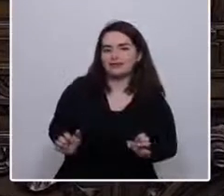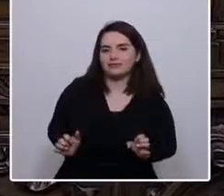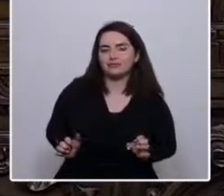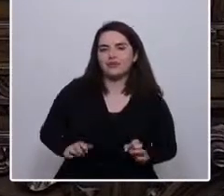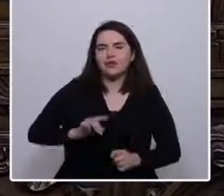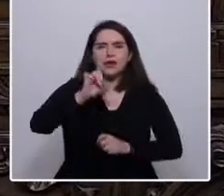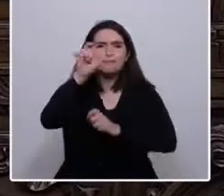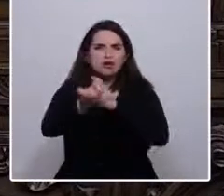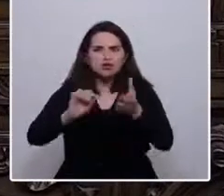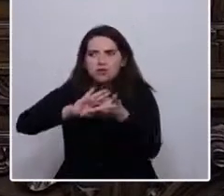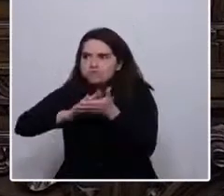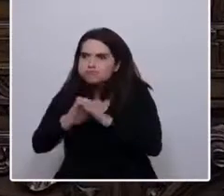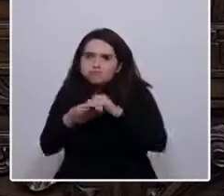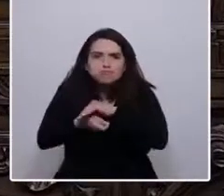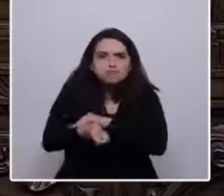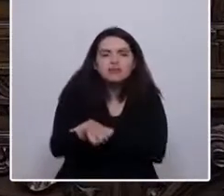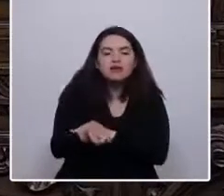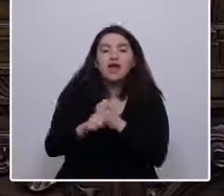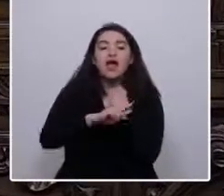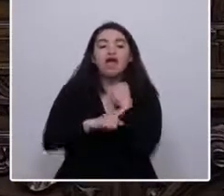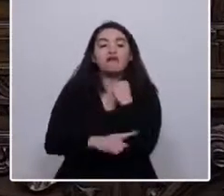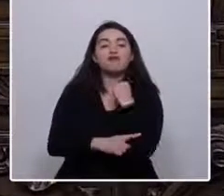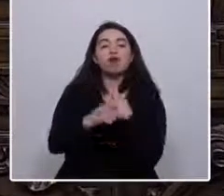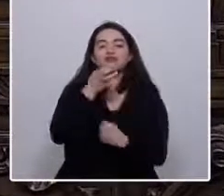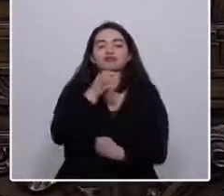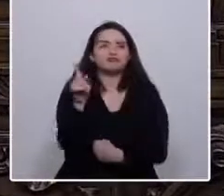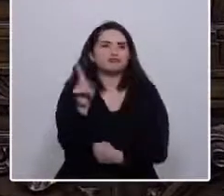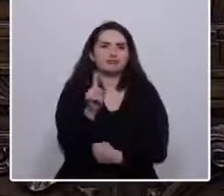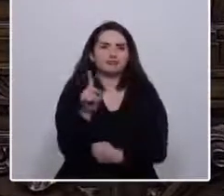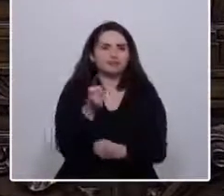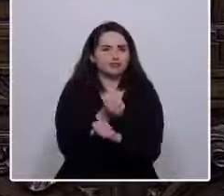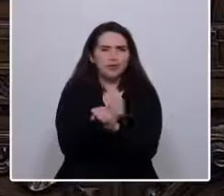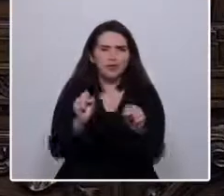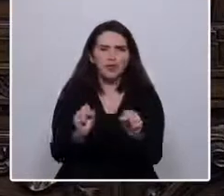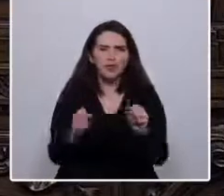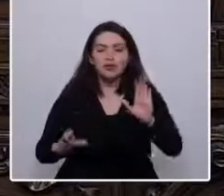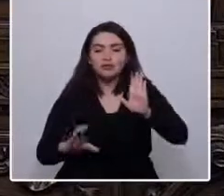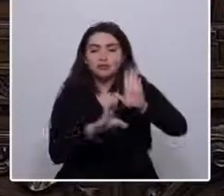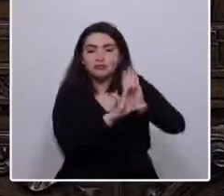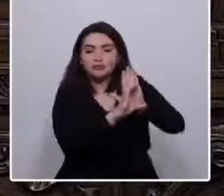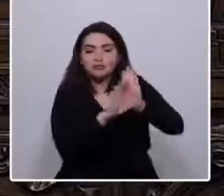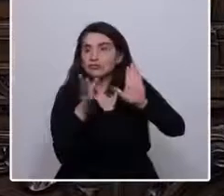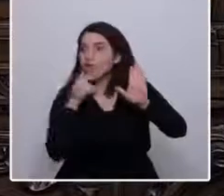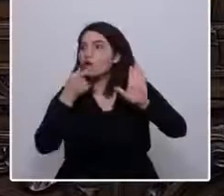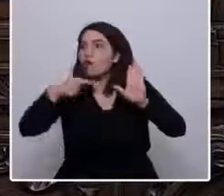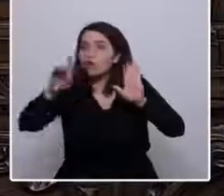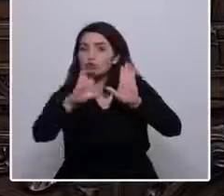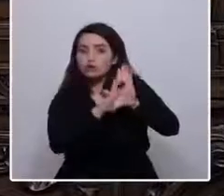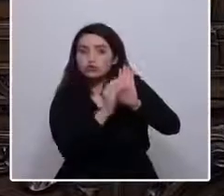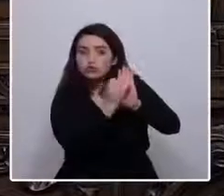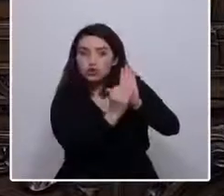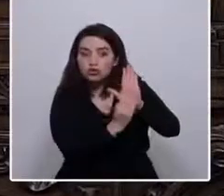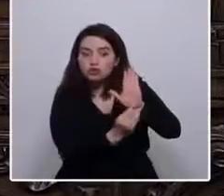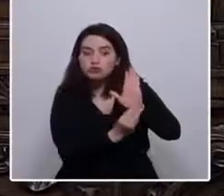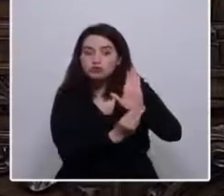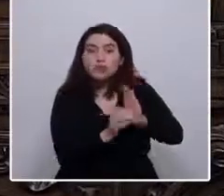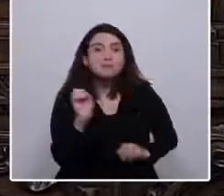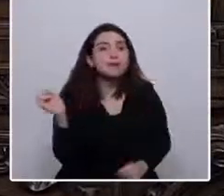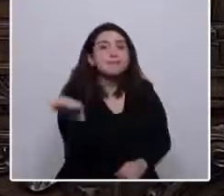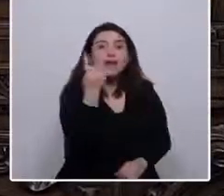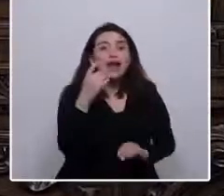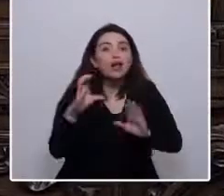corruptos. Muchos abogados me señalan que esto no corresponde, que no está en ninguna Constitución. Pues, seamos la primera